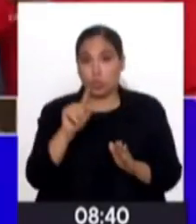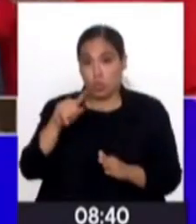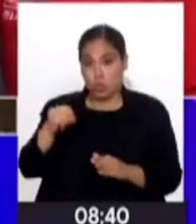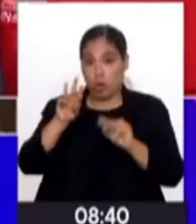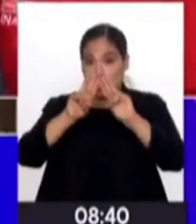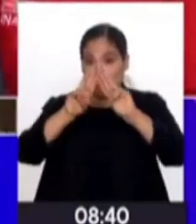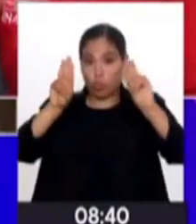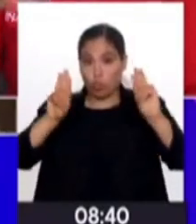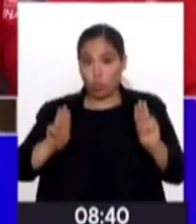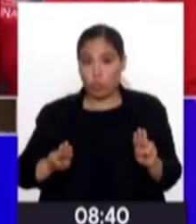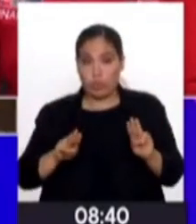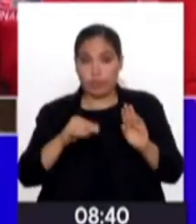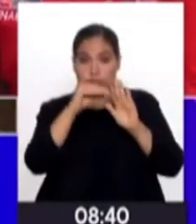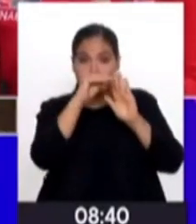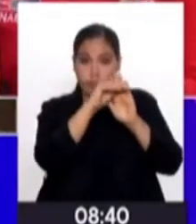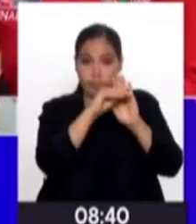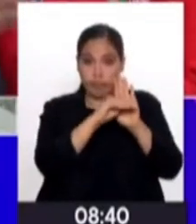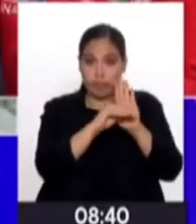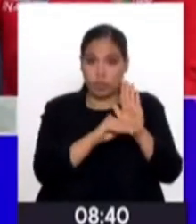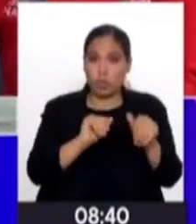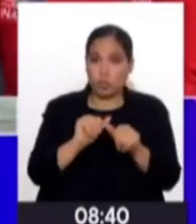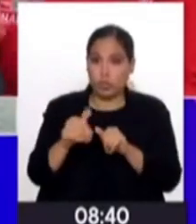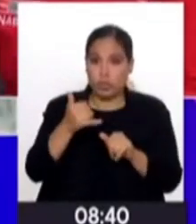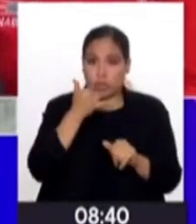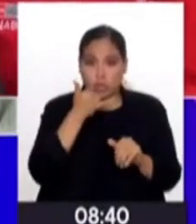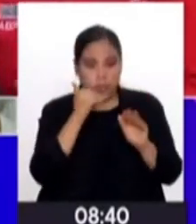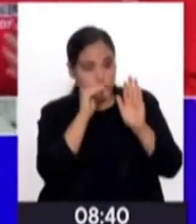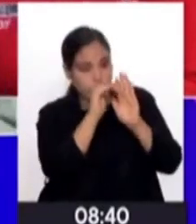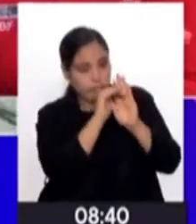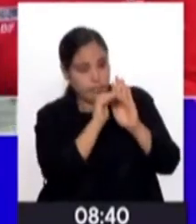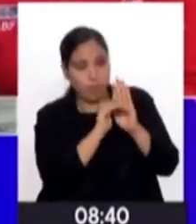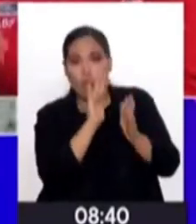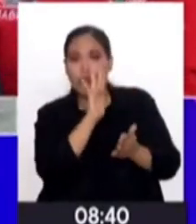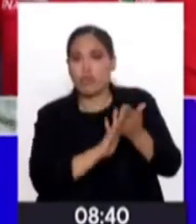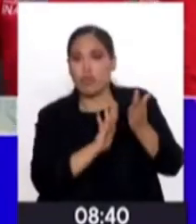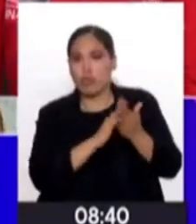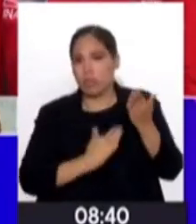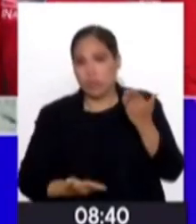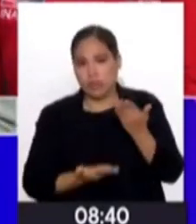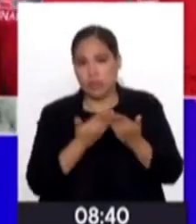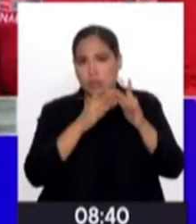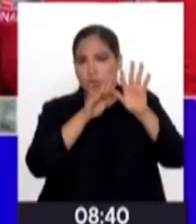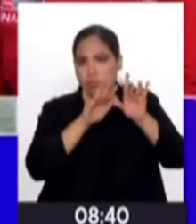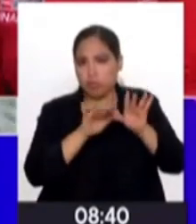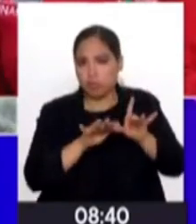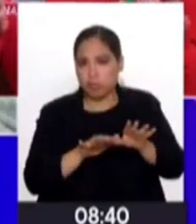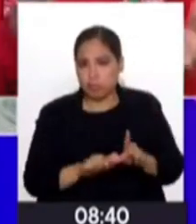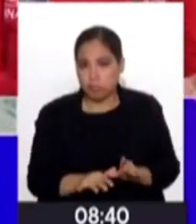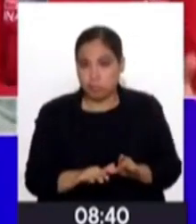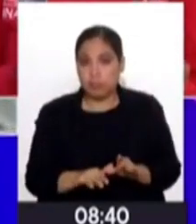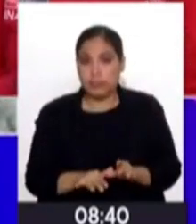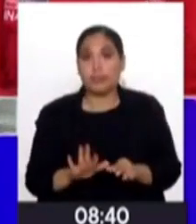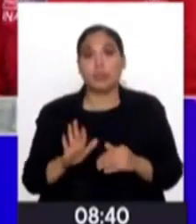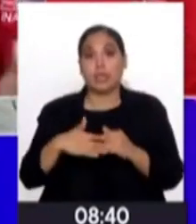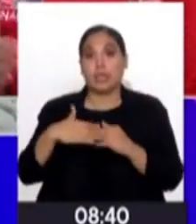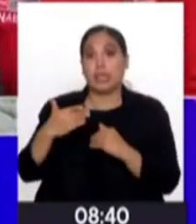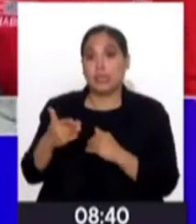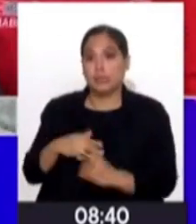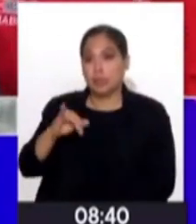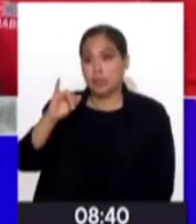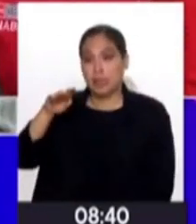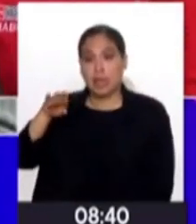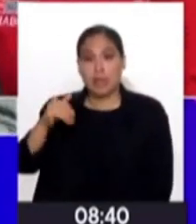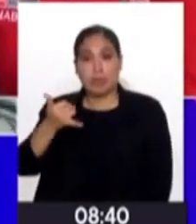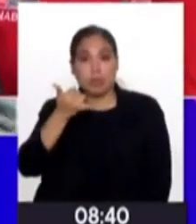página web. Ahí están los teléfonos. Hay unos formularios muy sencillos para llenar. Y de ahí, INAVIF se comunica